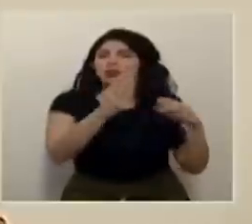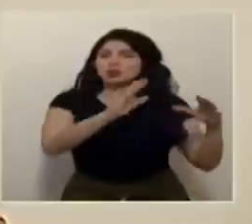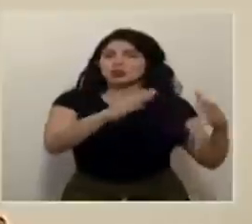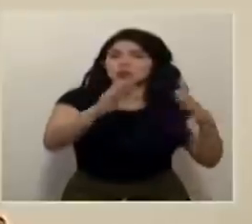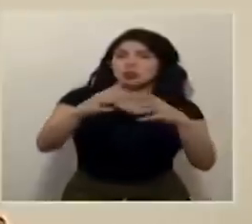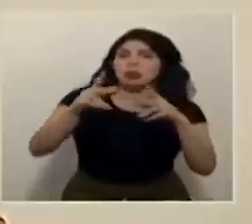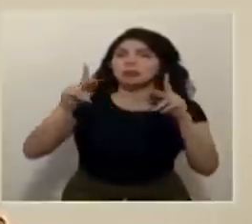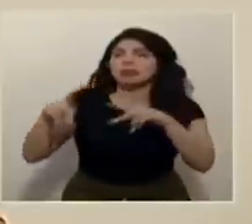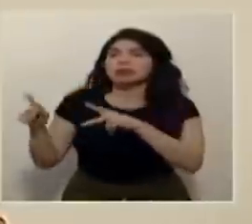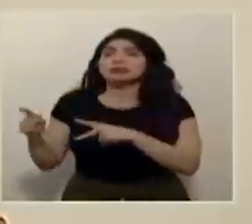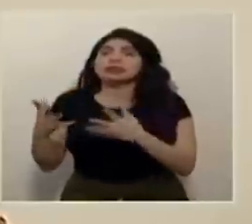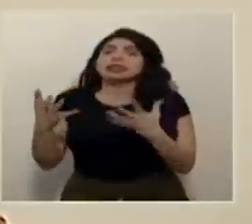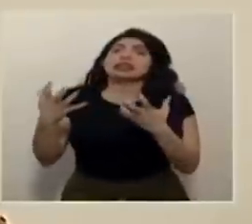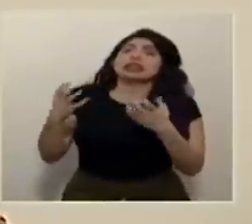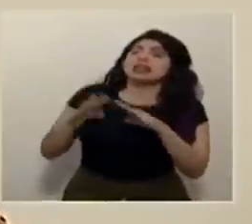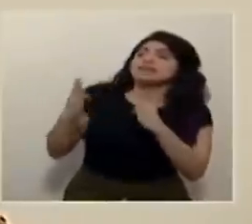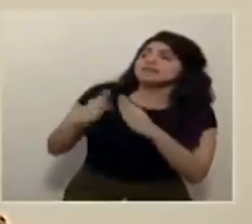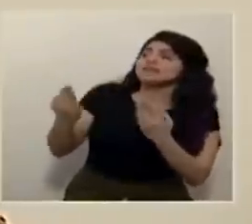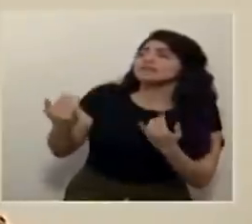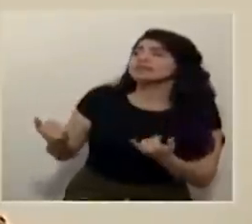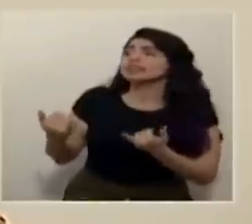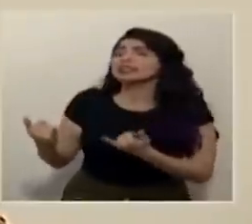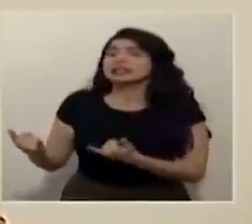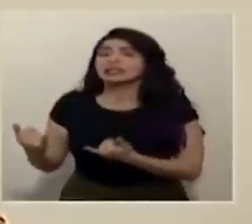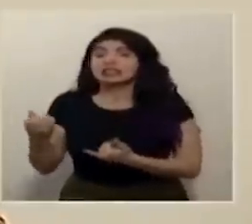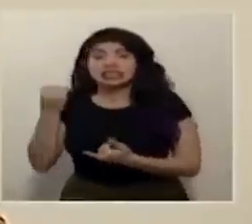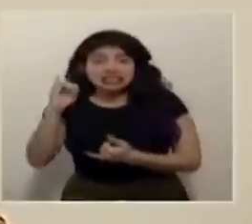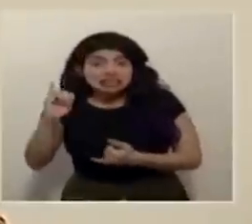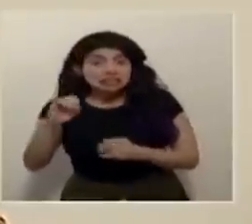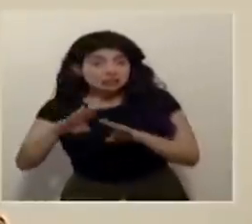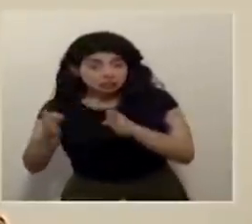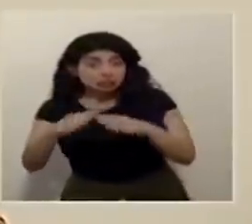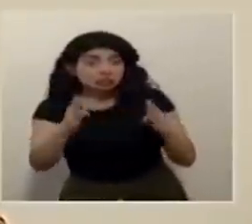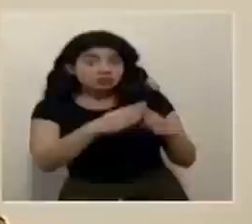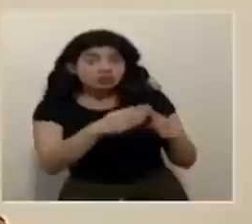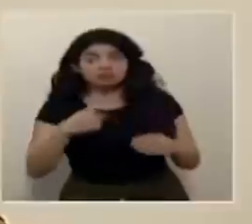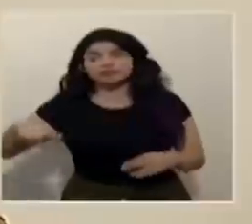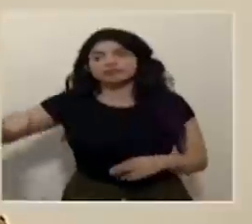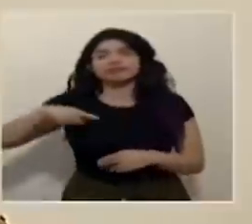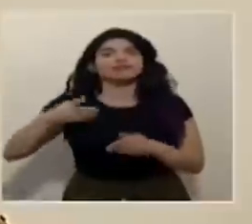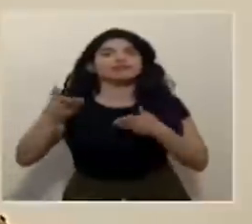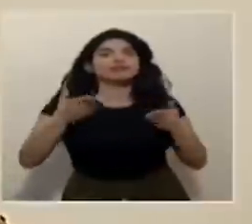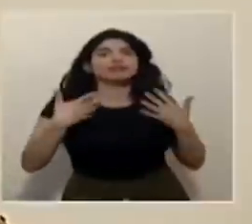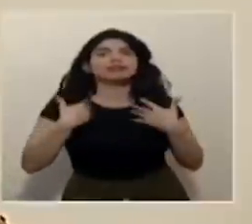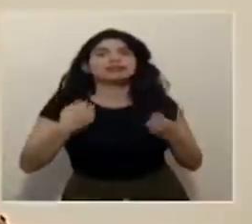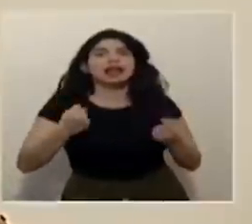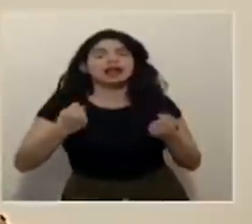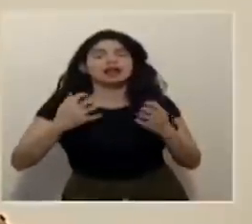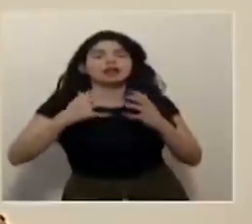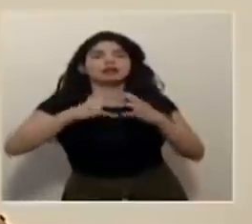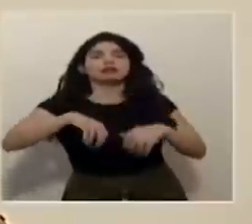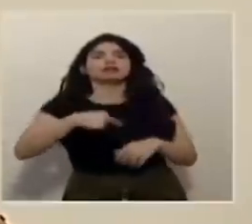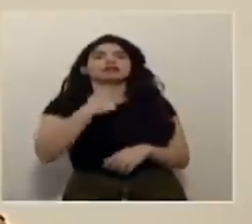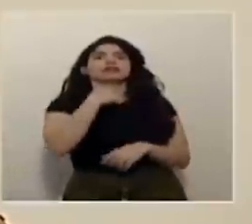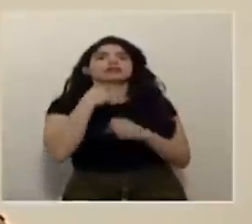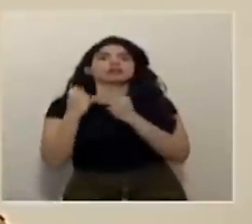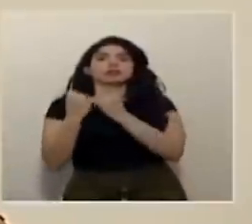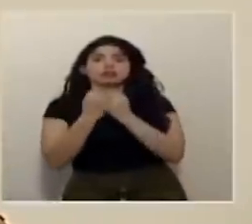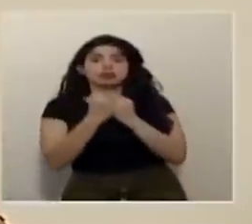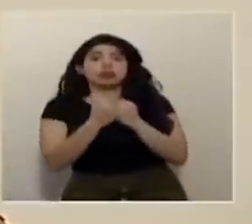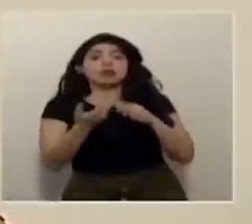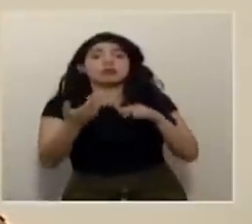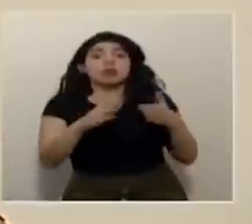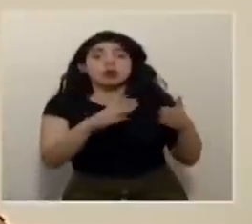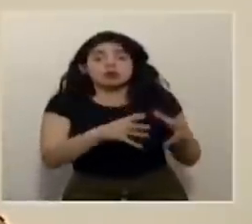muchas personas desean que se haga, lo único que va a ocurrir es que los servicios de salud van a colapsar y van a haber muchísimos más fallecidos